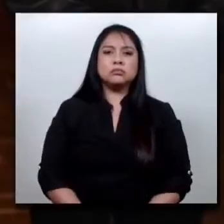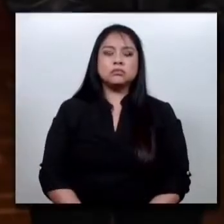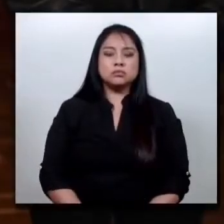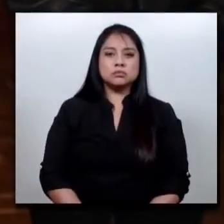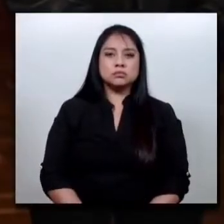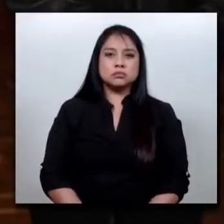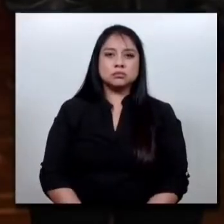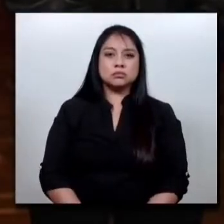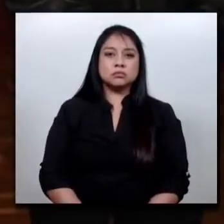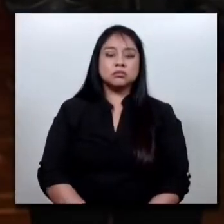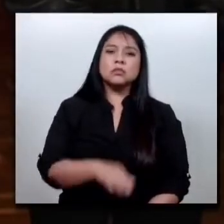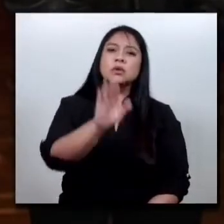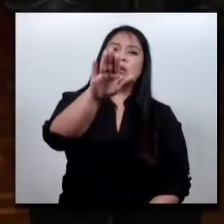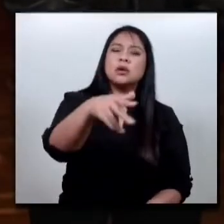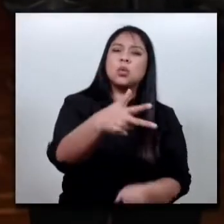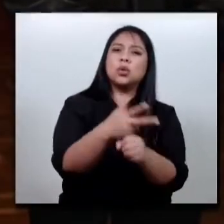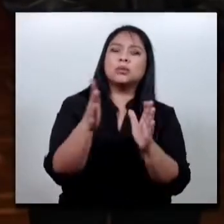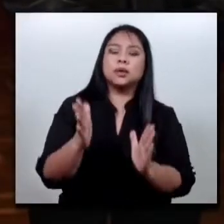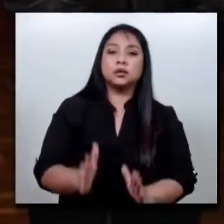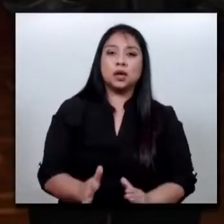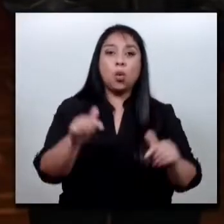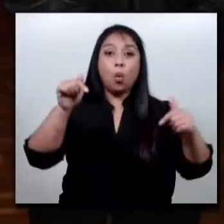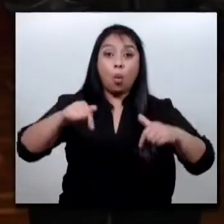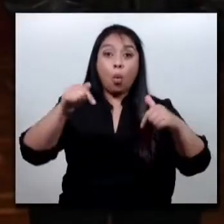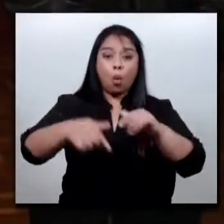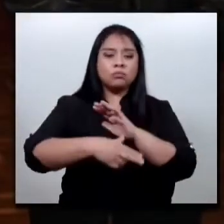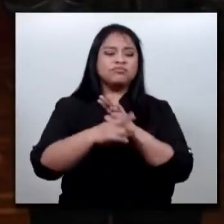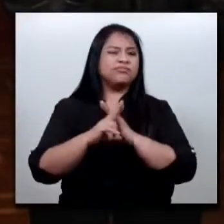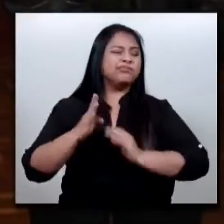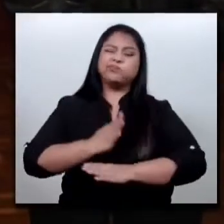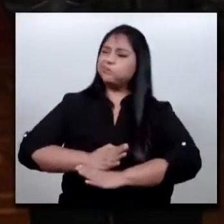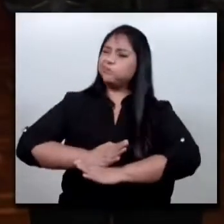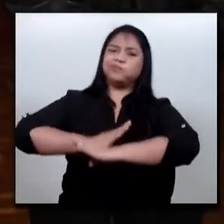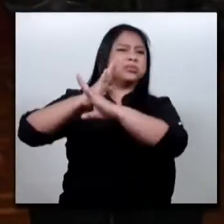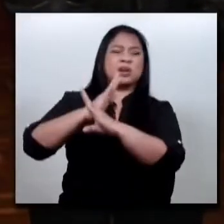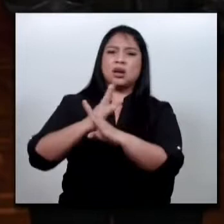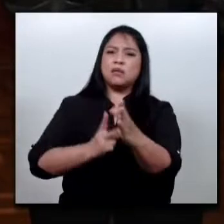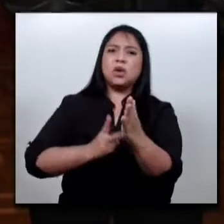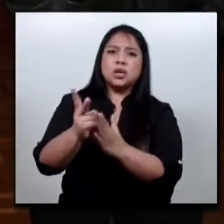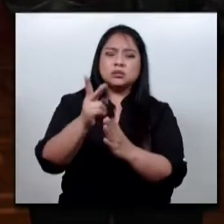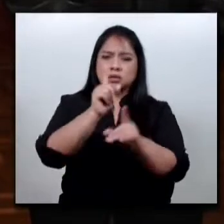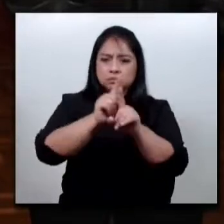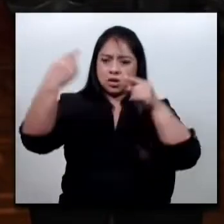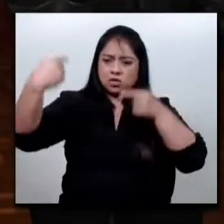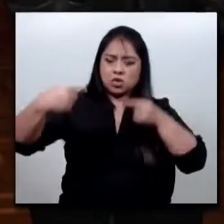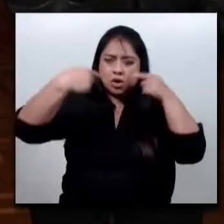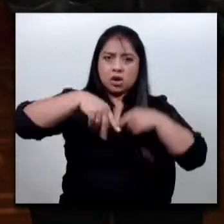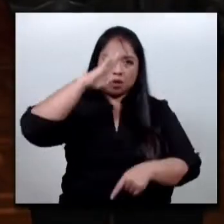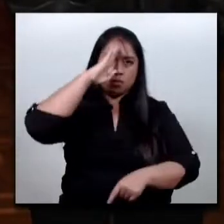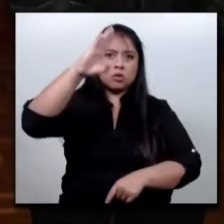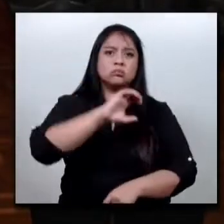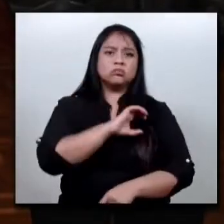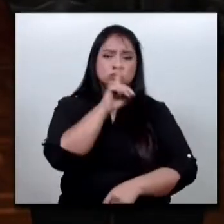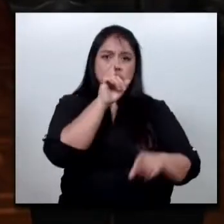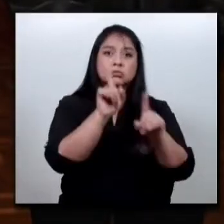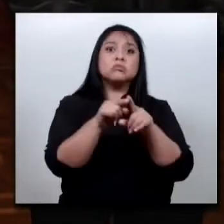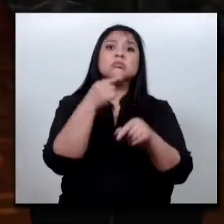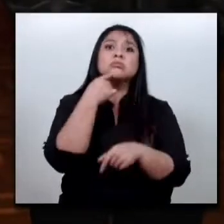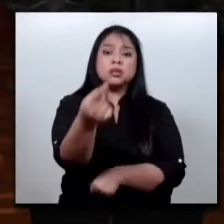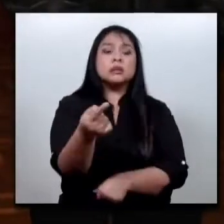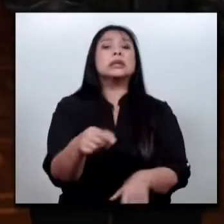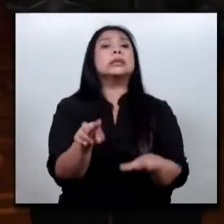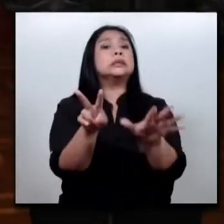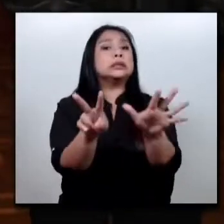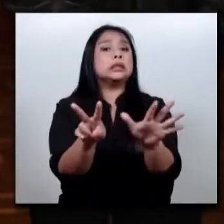Estimados conciudadanos, hoy reitero mi rechazo a la violencia contra las fuerzas de seguridad del Estado cometidas el viernes 7 de enero